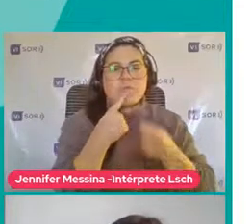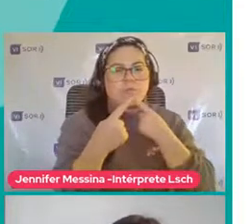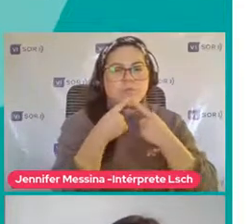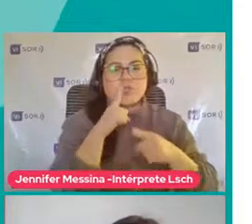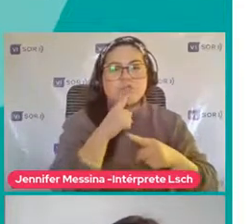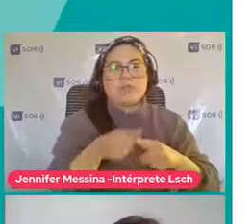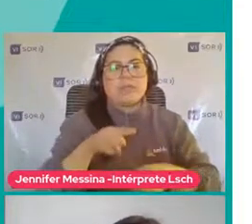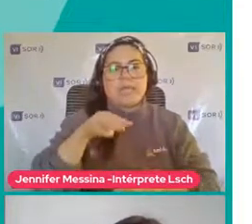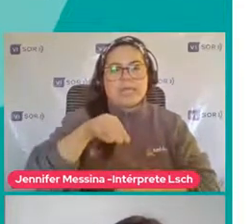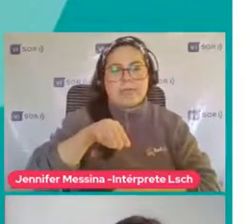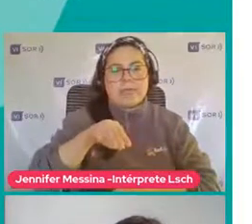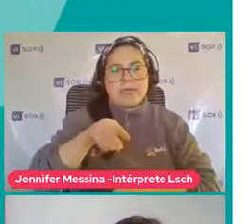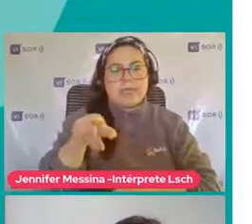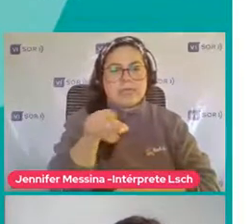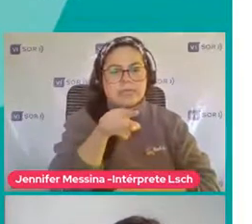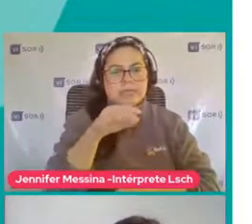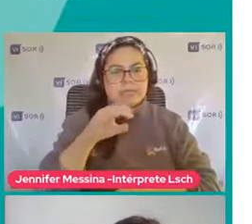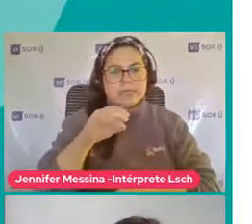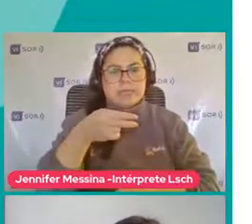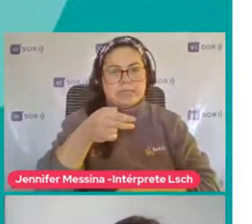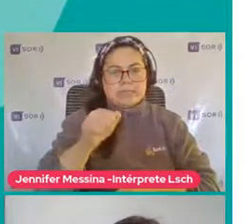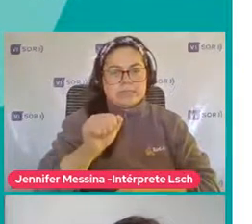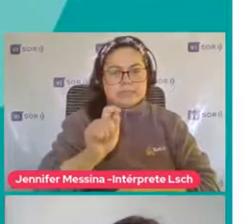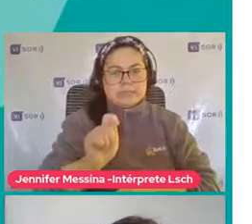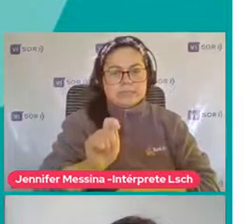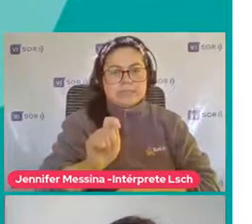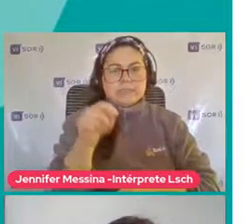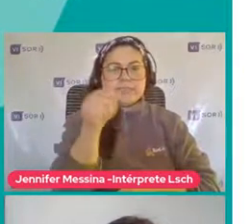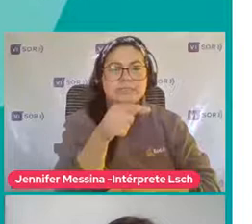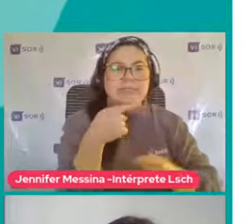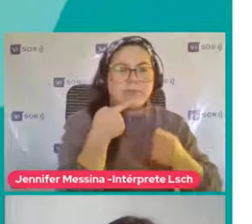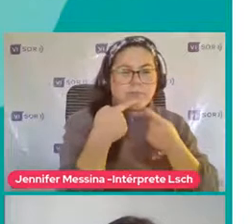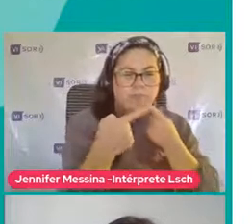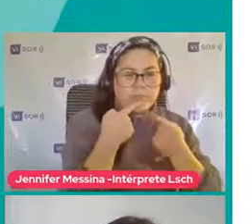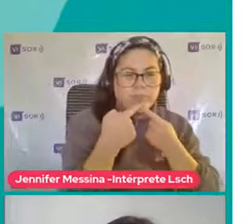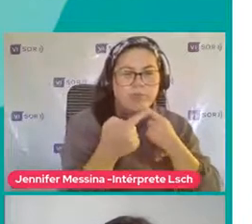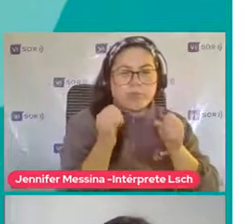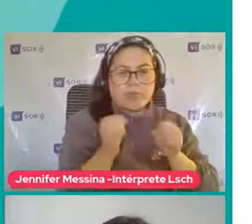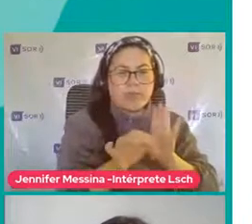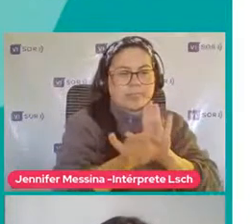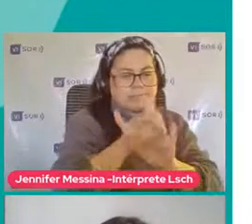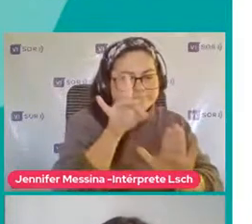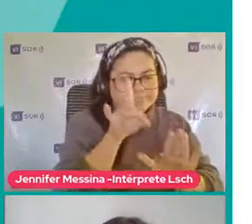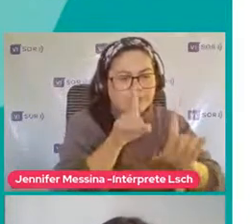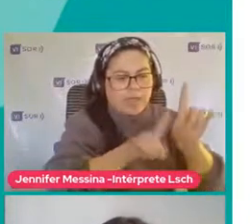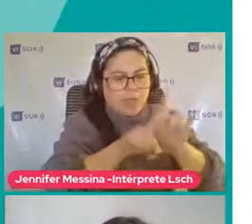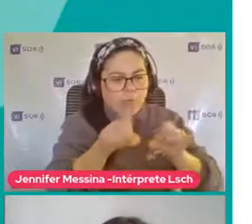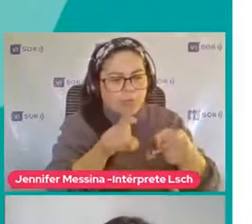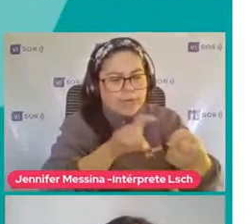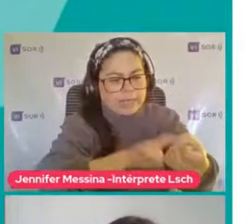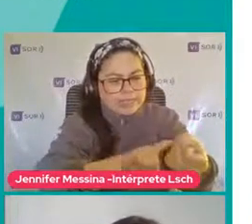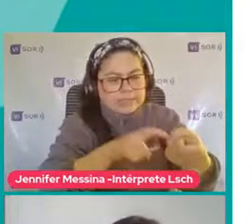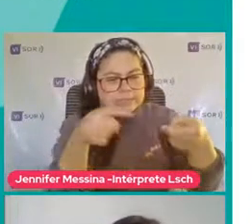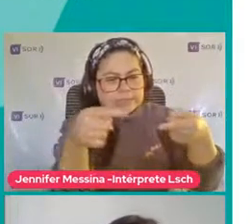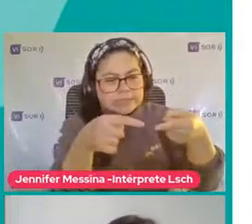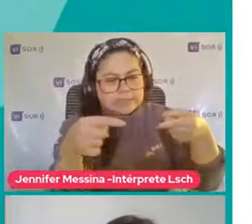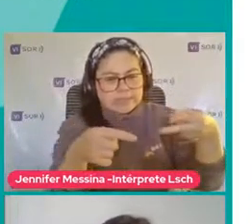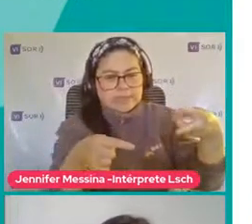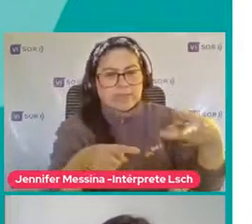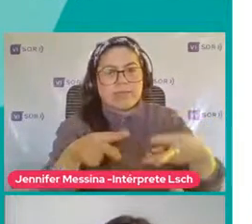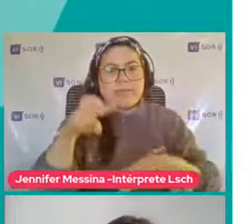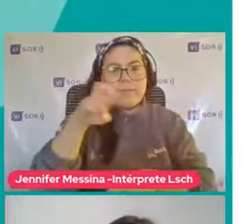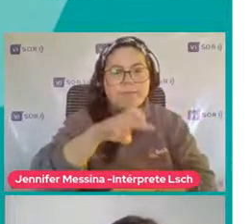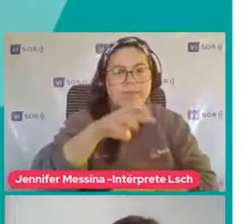Si bien es un cuestionario Para detectar Algunas características Que debe ser Administrado A los padres O al